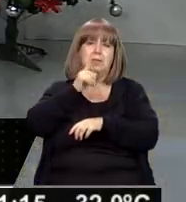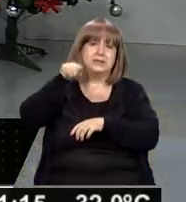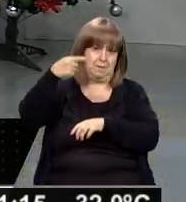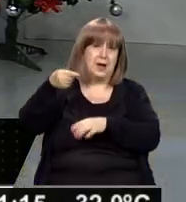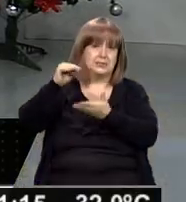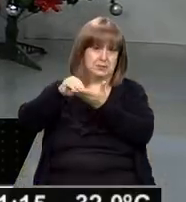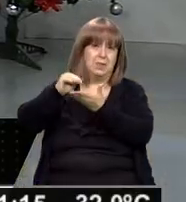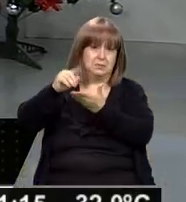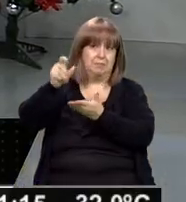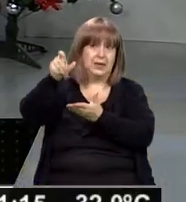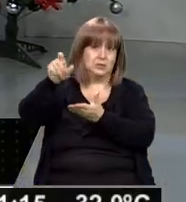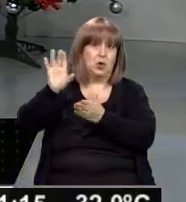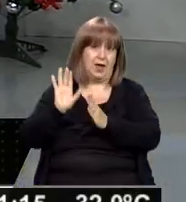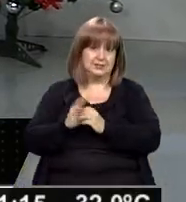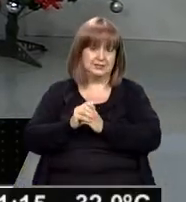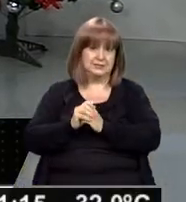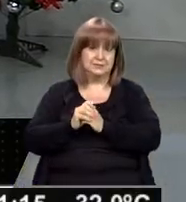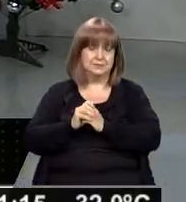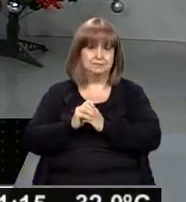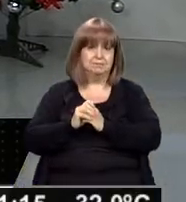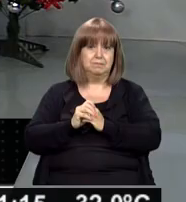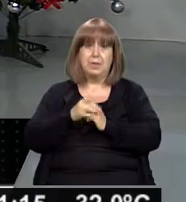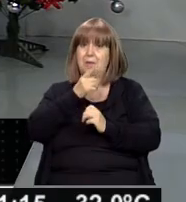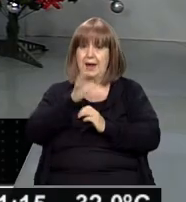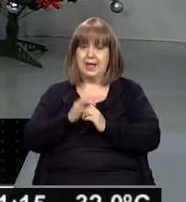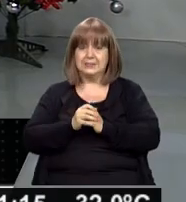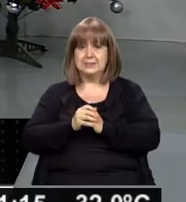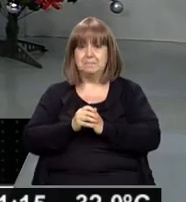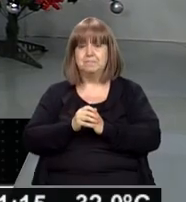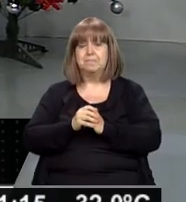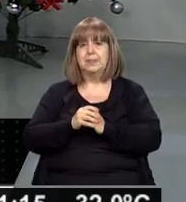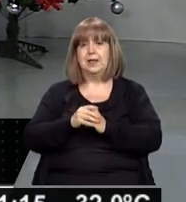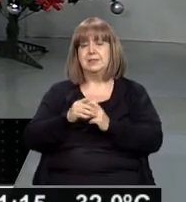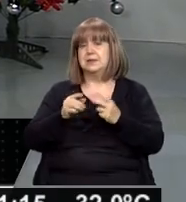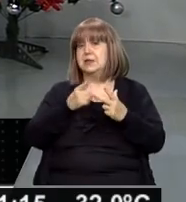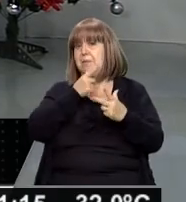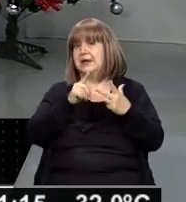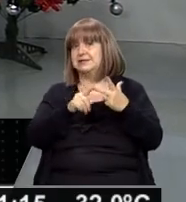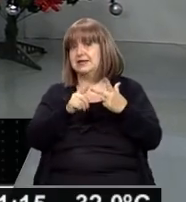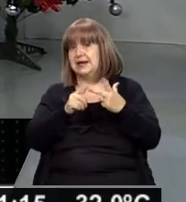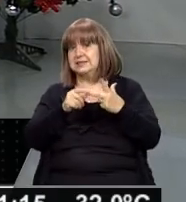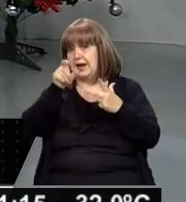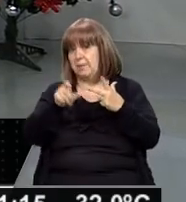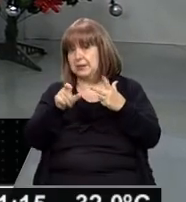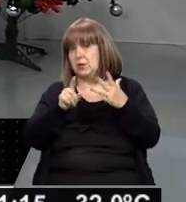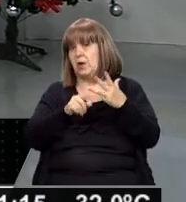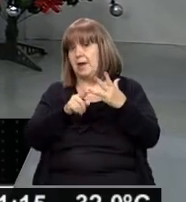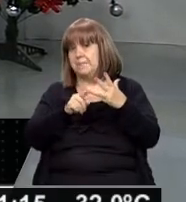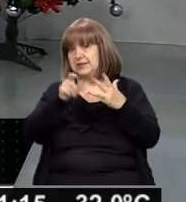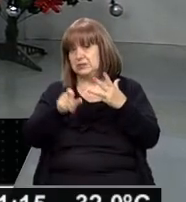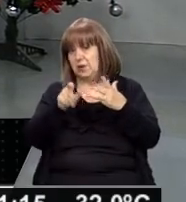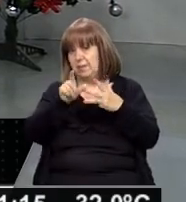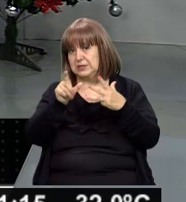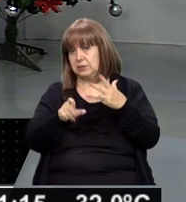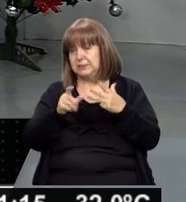Hay alguien más, dice. Atrás de todo esto. Exactamente. Pero estaba convencida la familia de que hay un tercero o más personas metidas en la historia. Y por